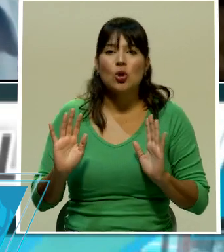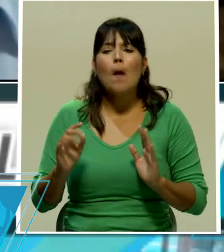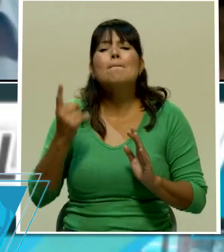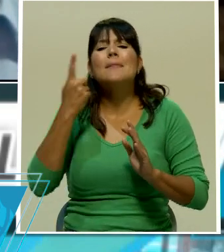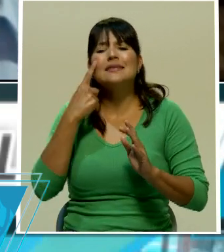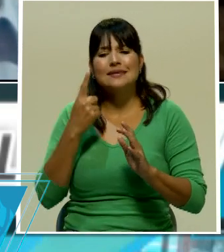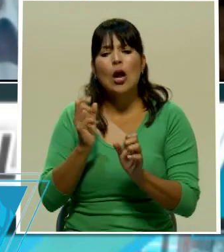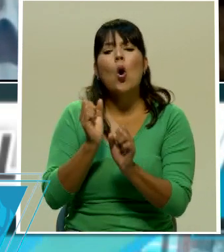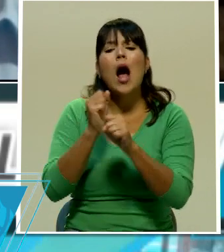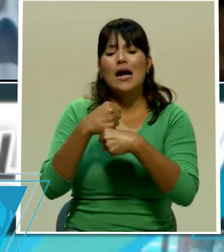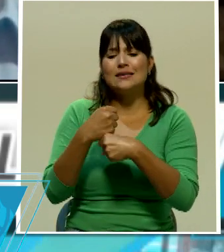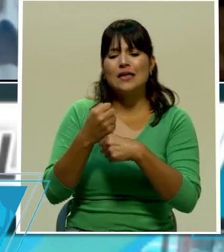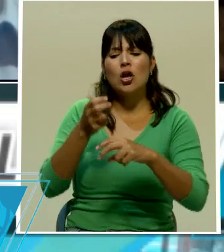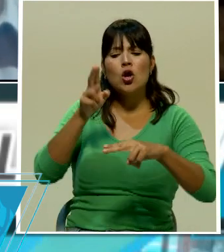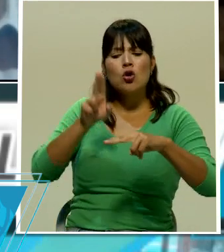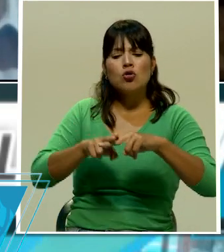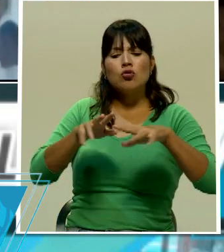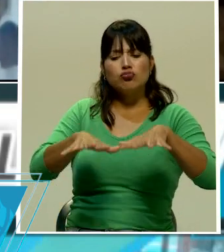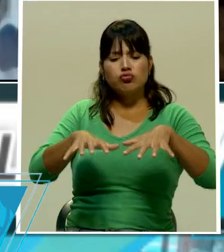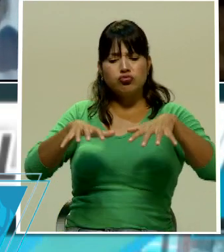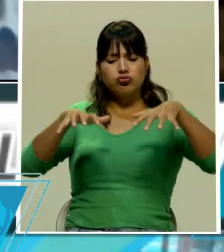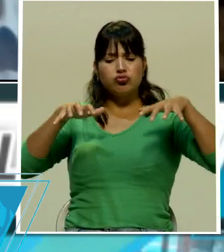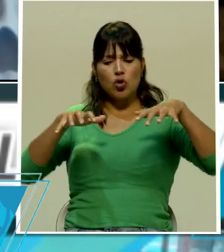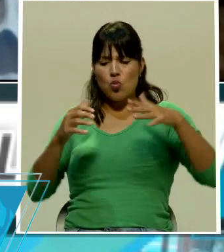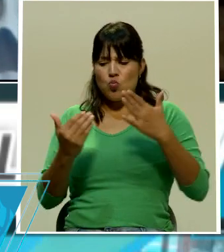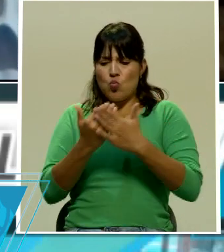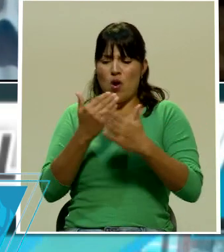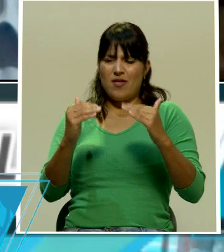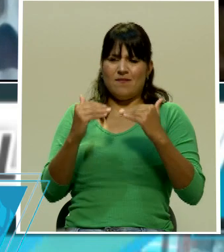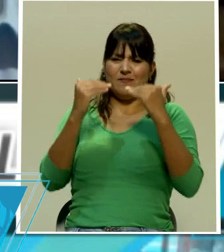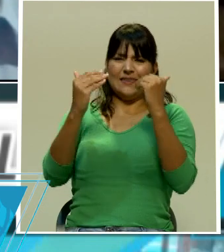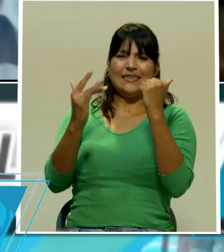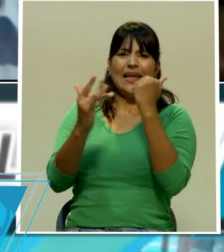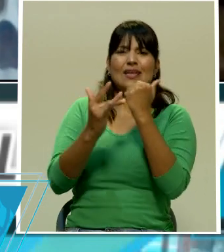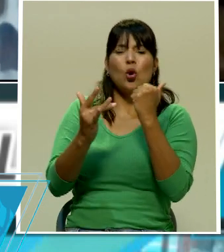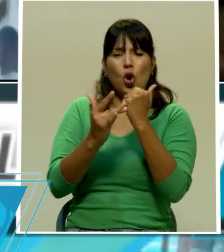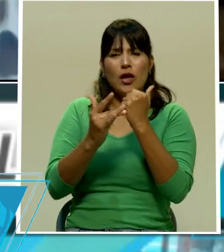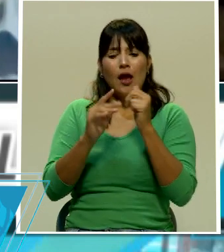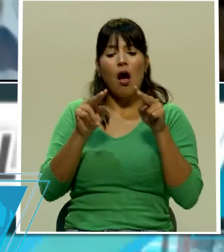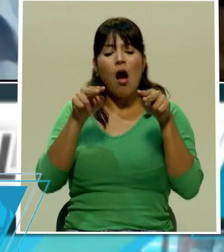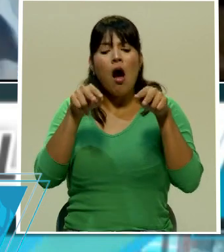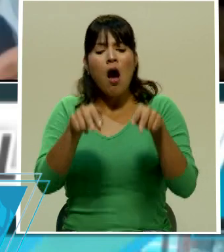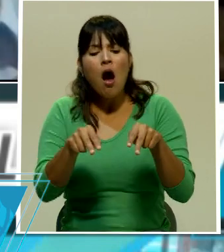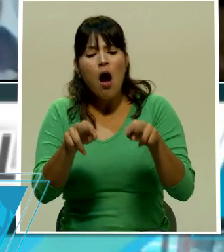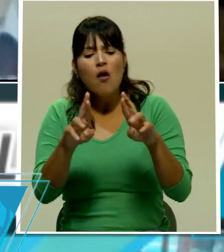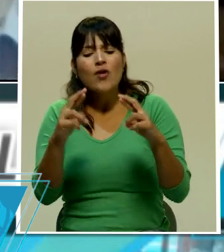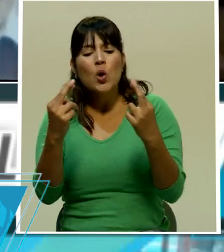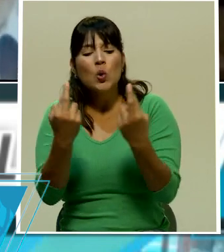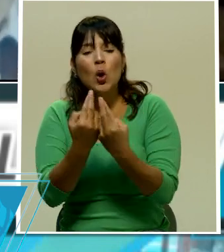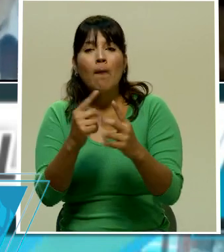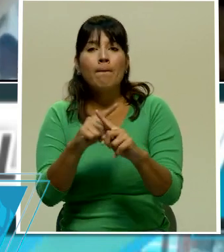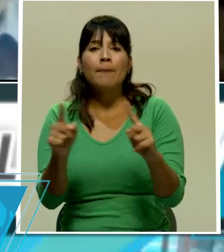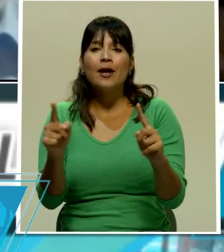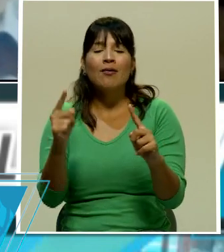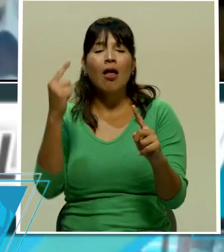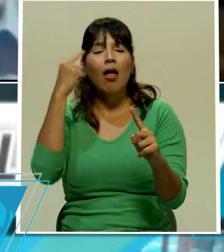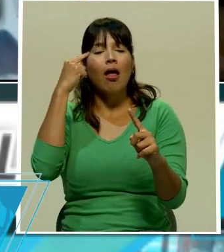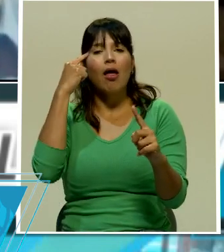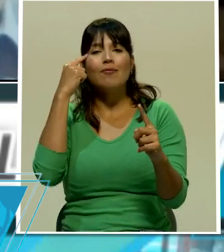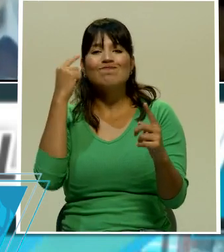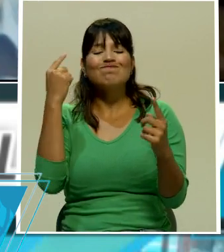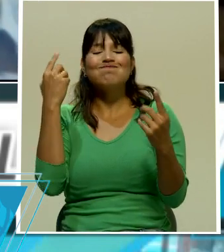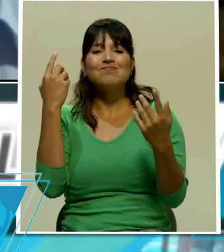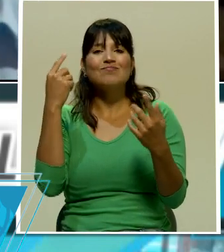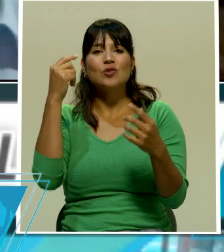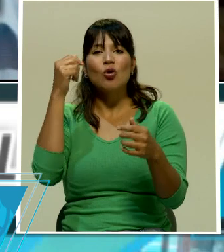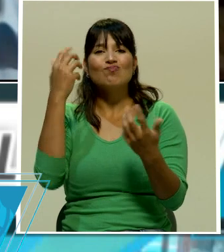muy moderna con tecnología con un montón de facilidades con limitaciones pero por supuesto que las vamos a estudiar y